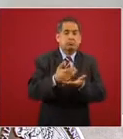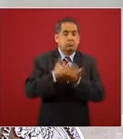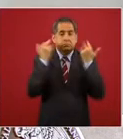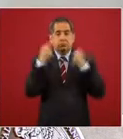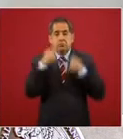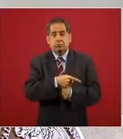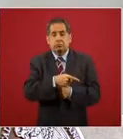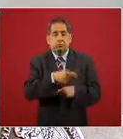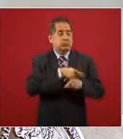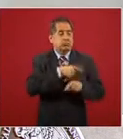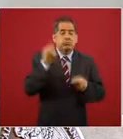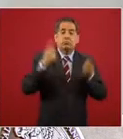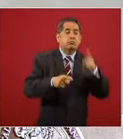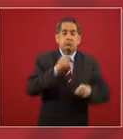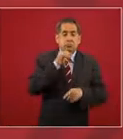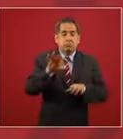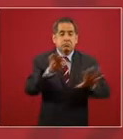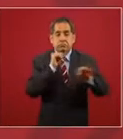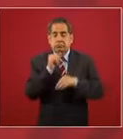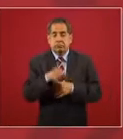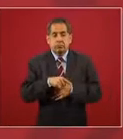por los periódicos